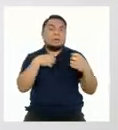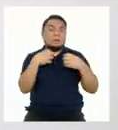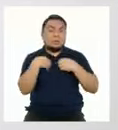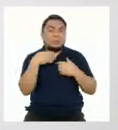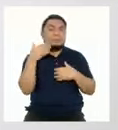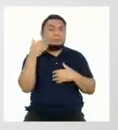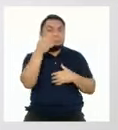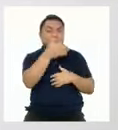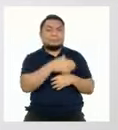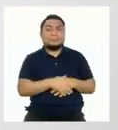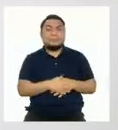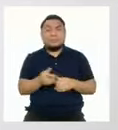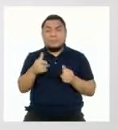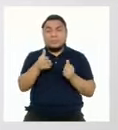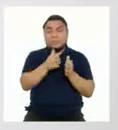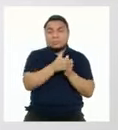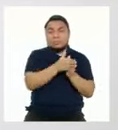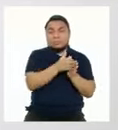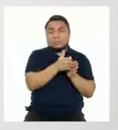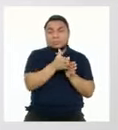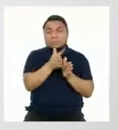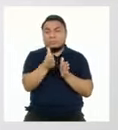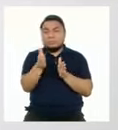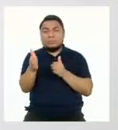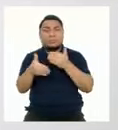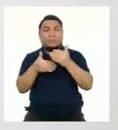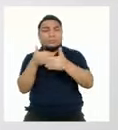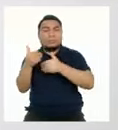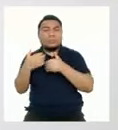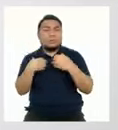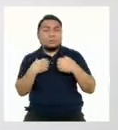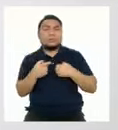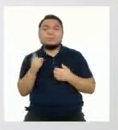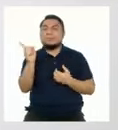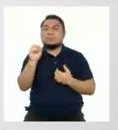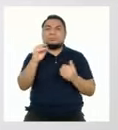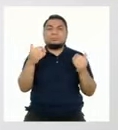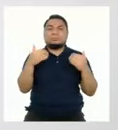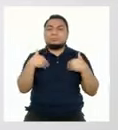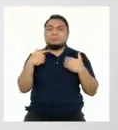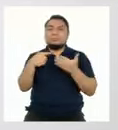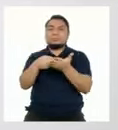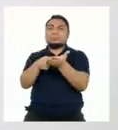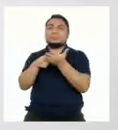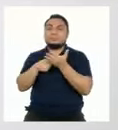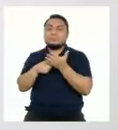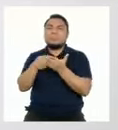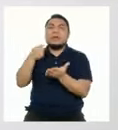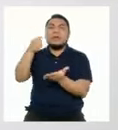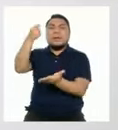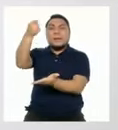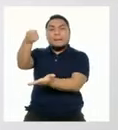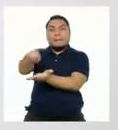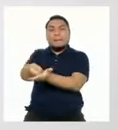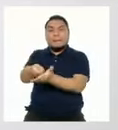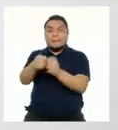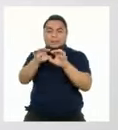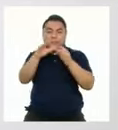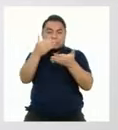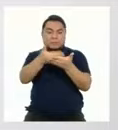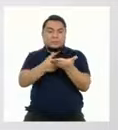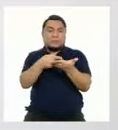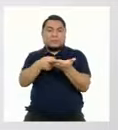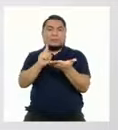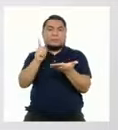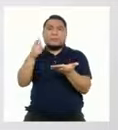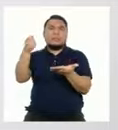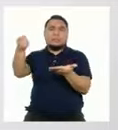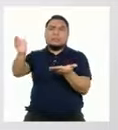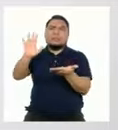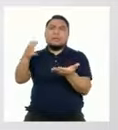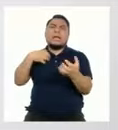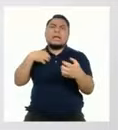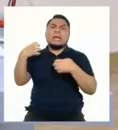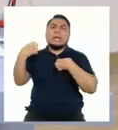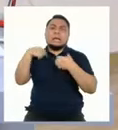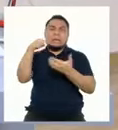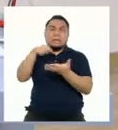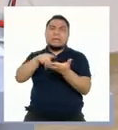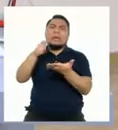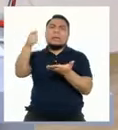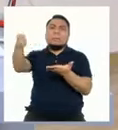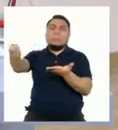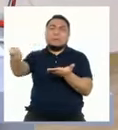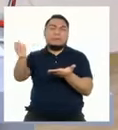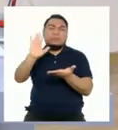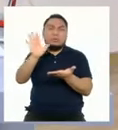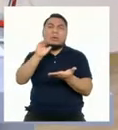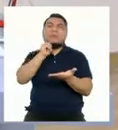y mientras dure el proceso no tienes la obligación de pagar el recibo materia de reclamo.